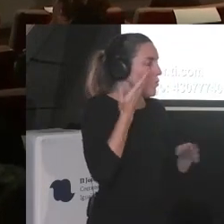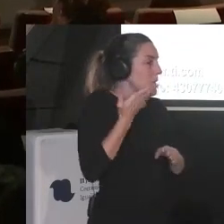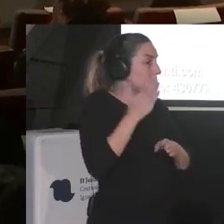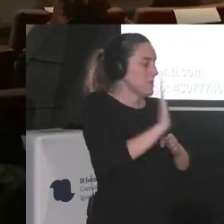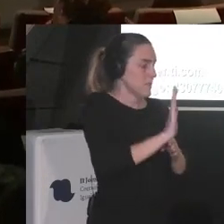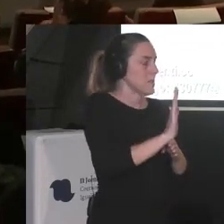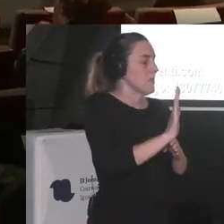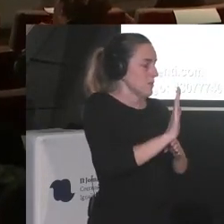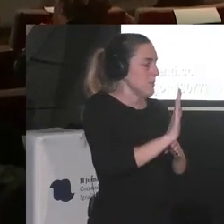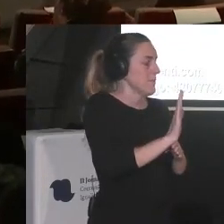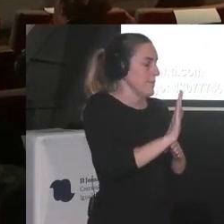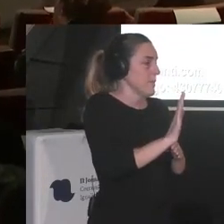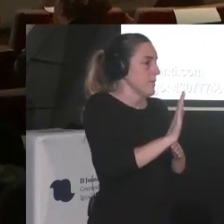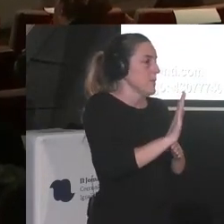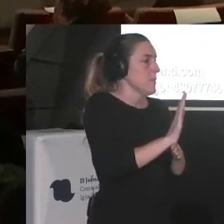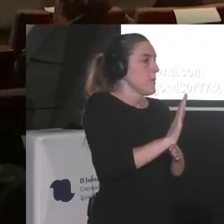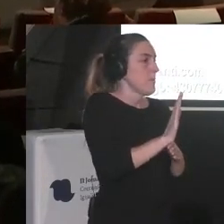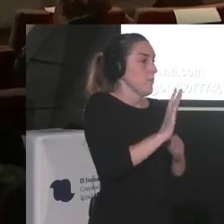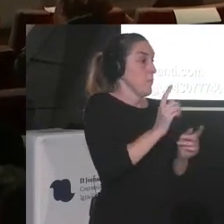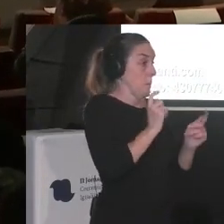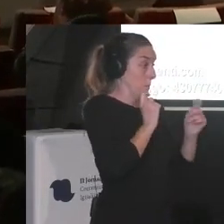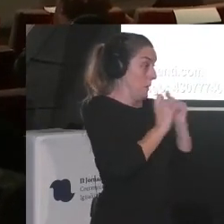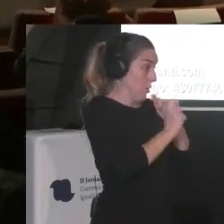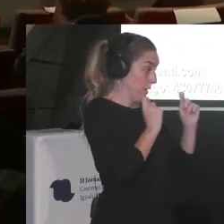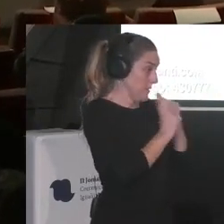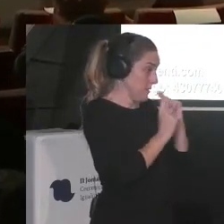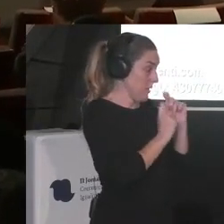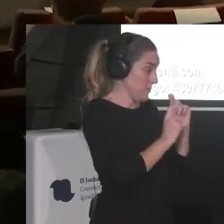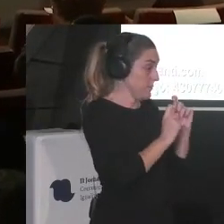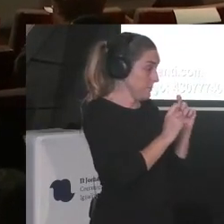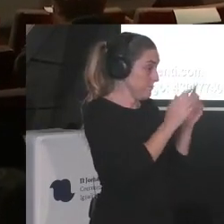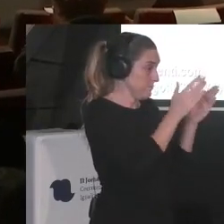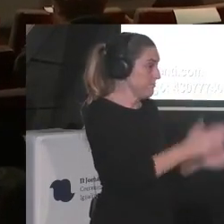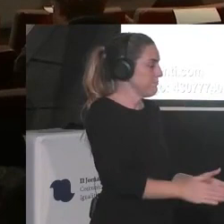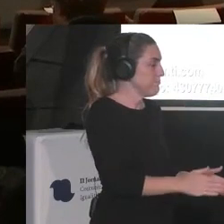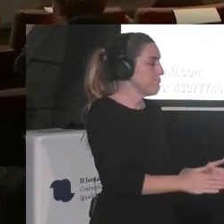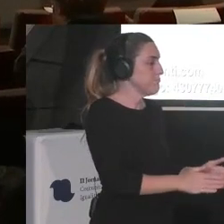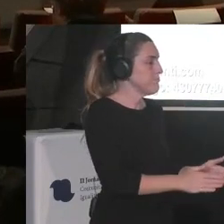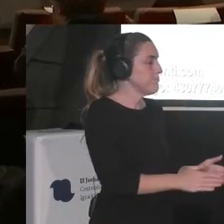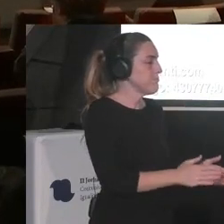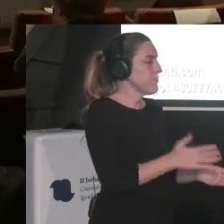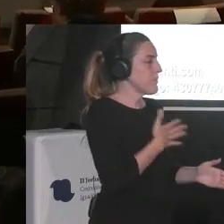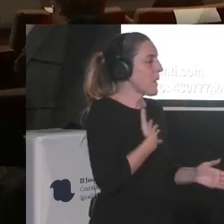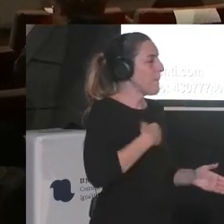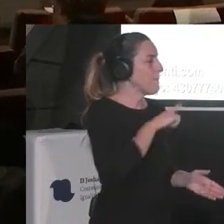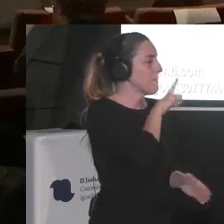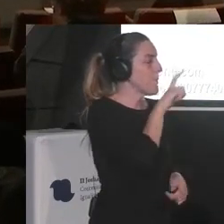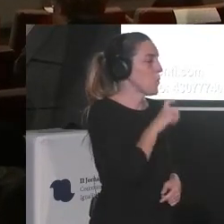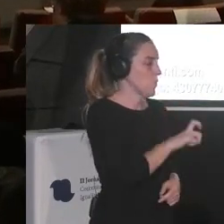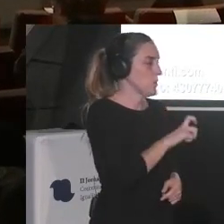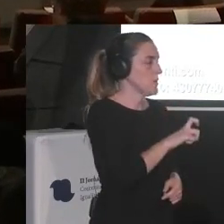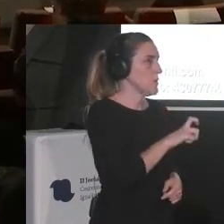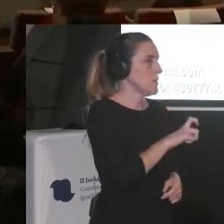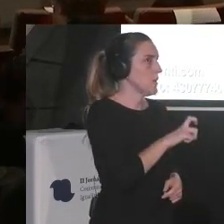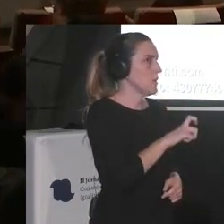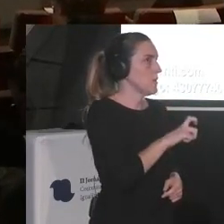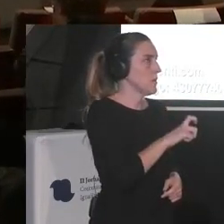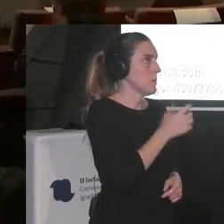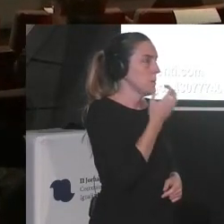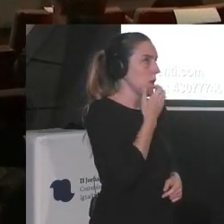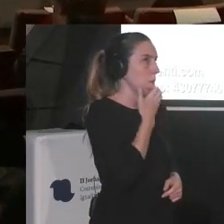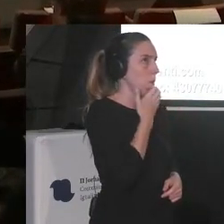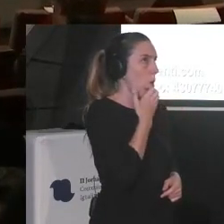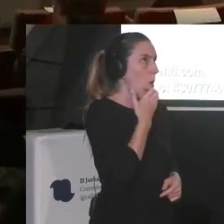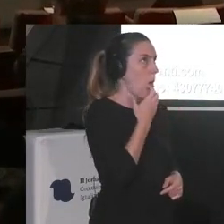y quería preguntarte que como periodista ¿cómo te has sentido? ¿cómo es ser periodista